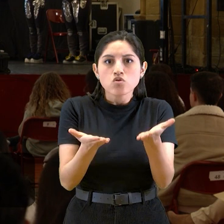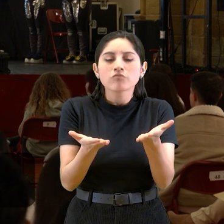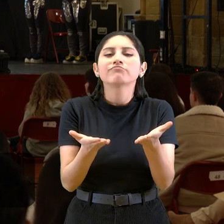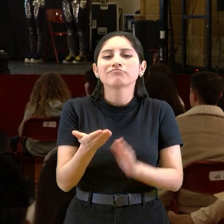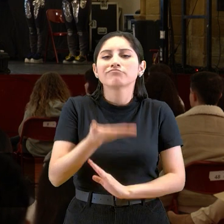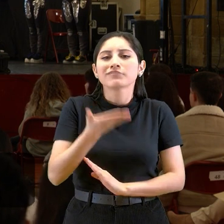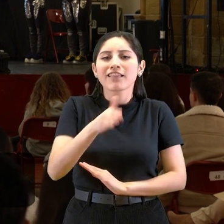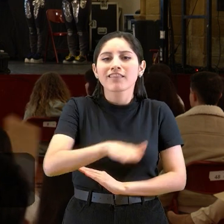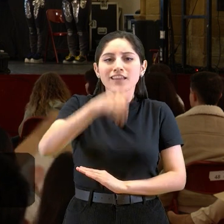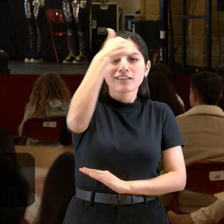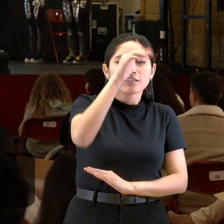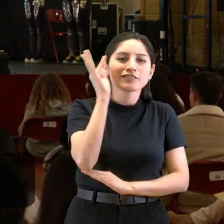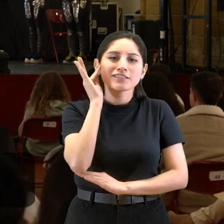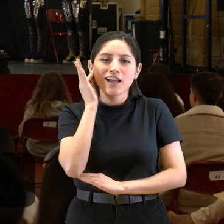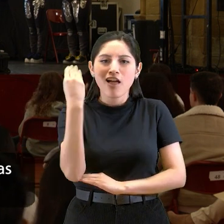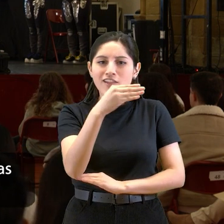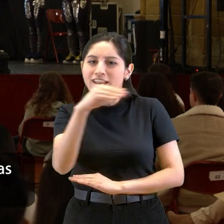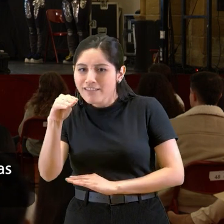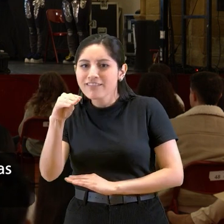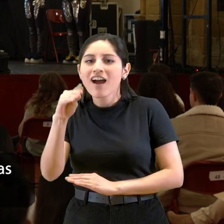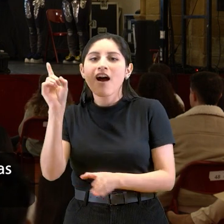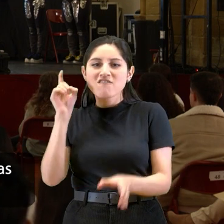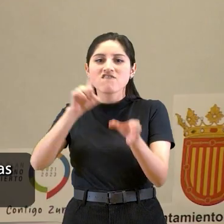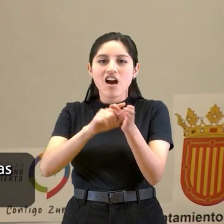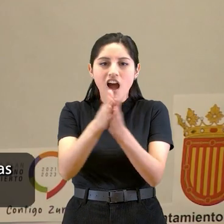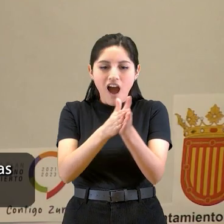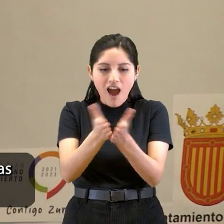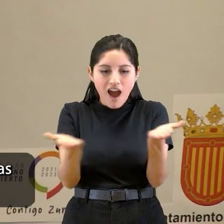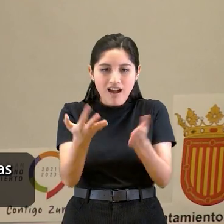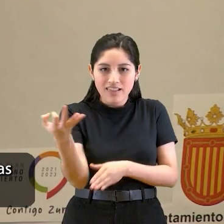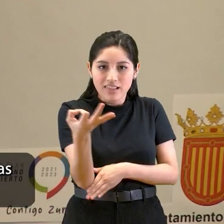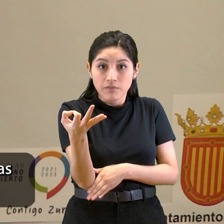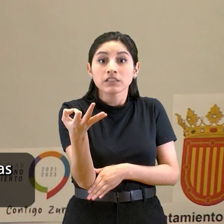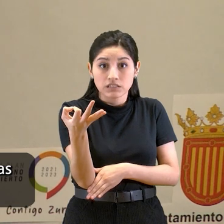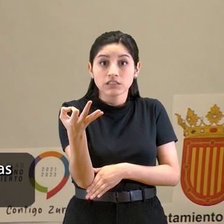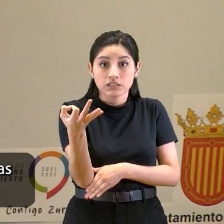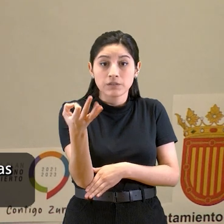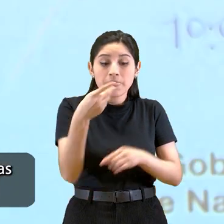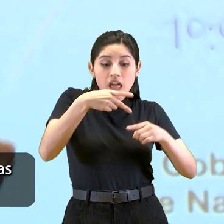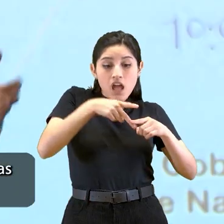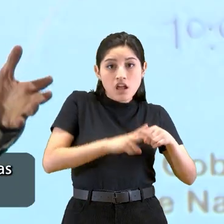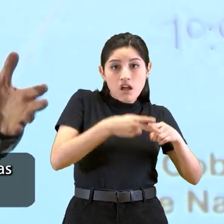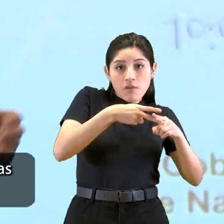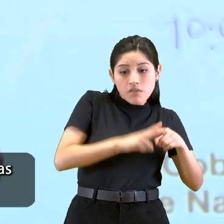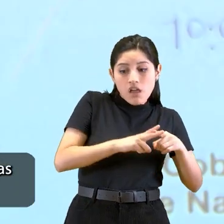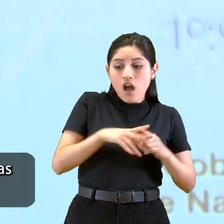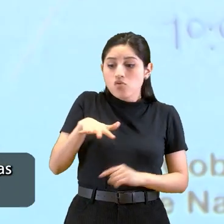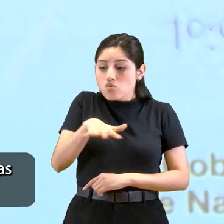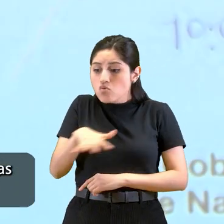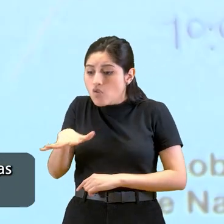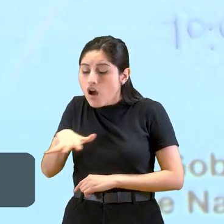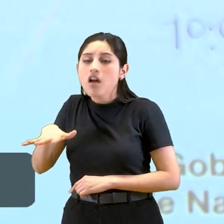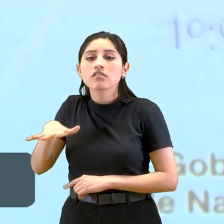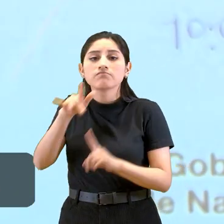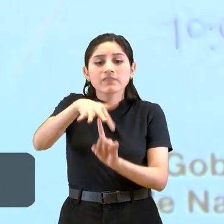debemos animar a los niños, niñas y adolescentes a participar, a participar facilitándoles las